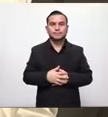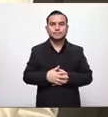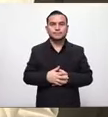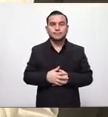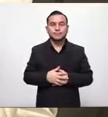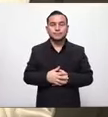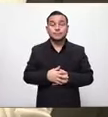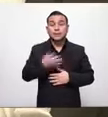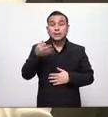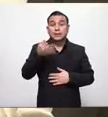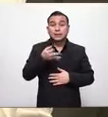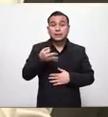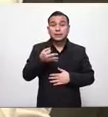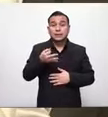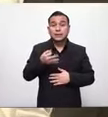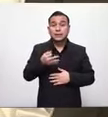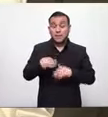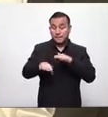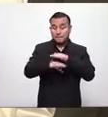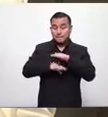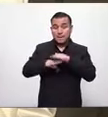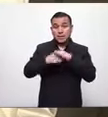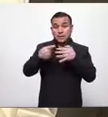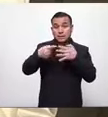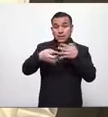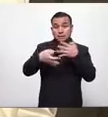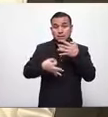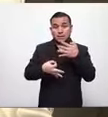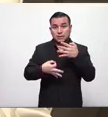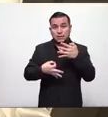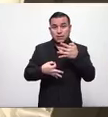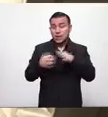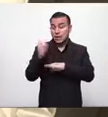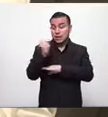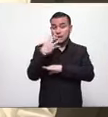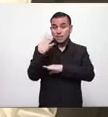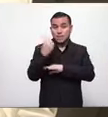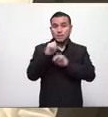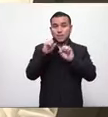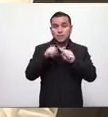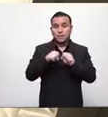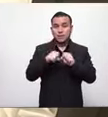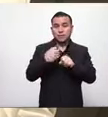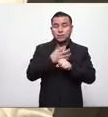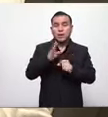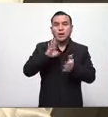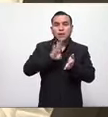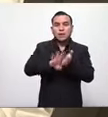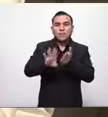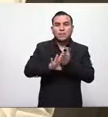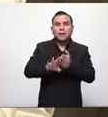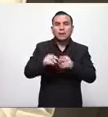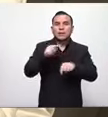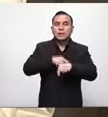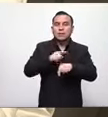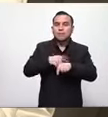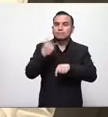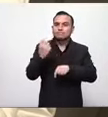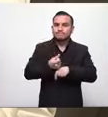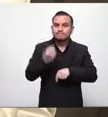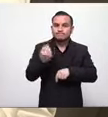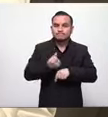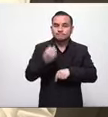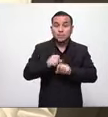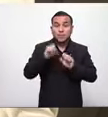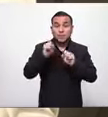lo que necesitamos es un marco jurídico una ley de emergencia que nos permita que nuestras compras sean más ágiles que